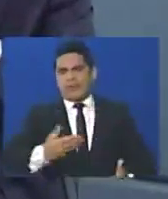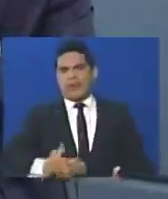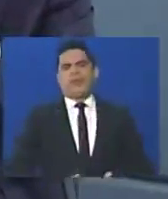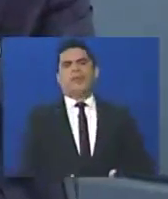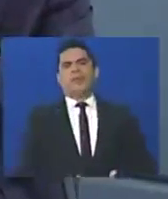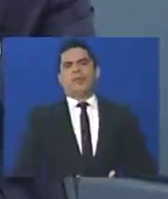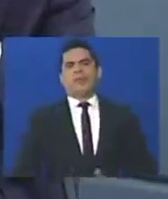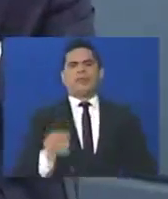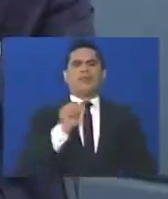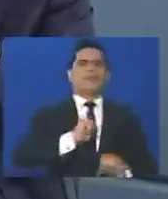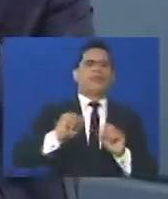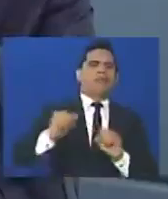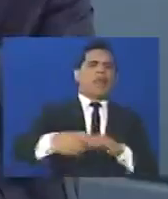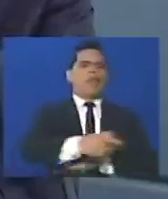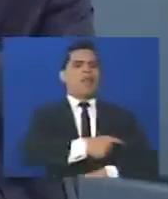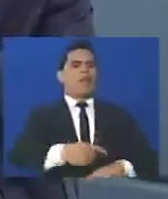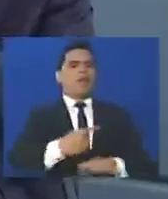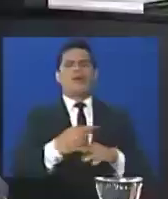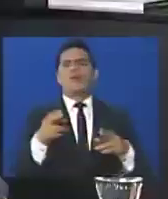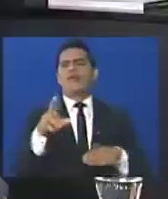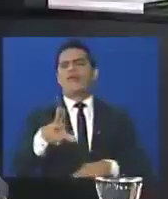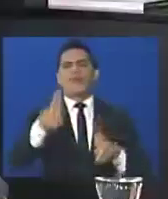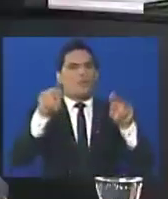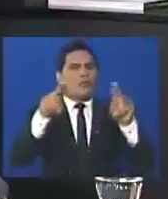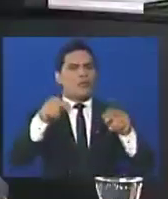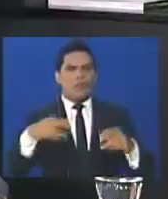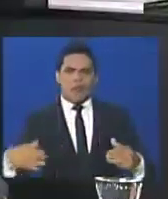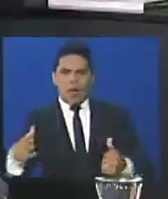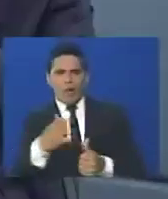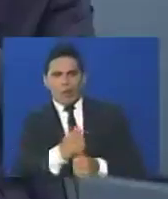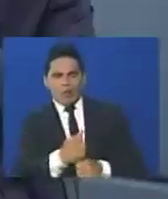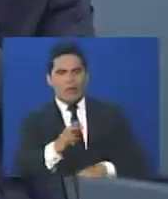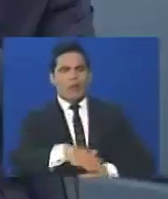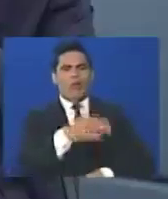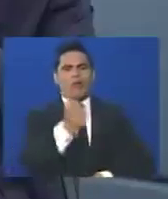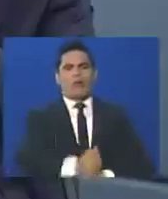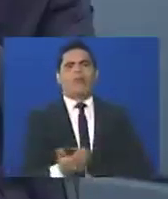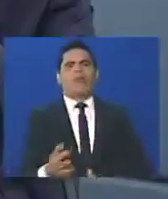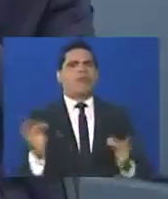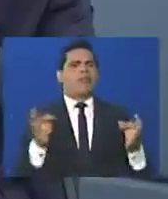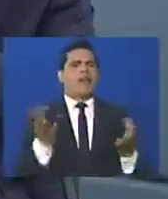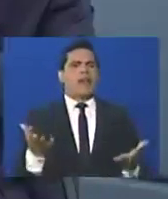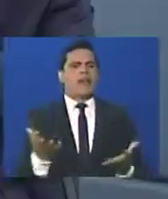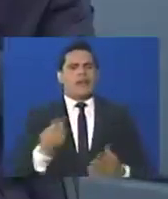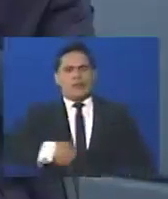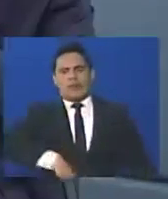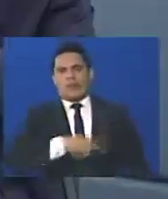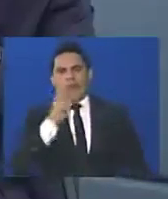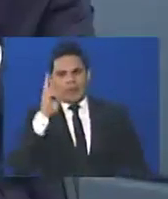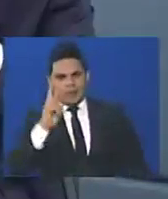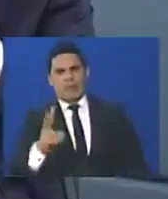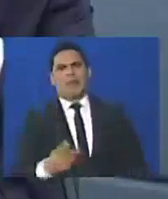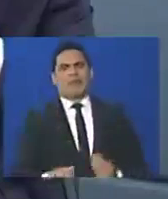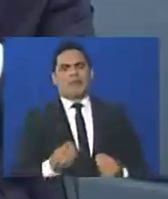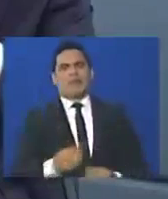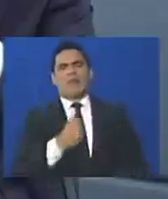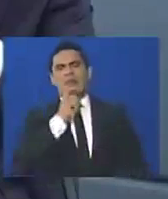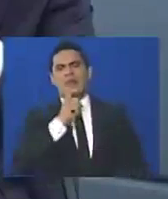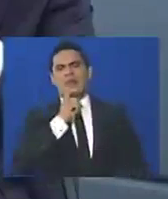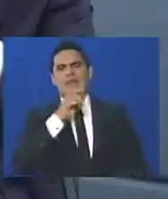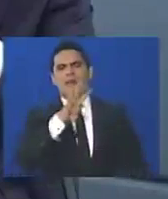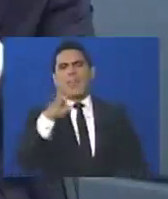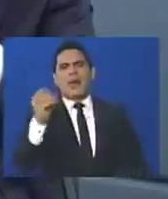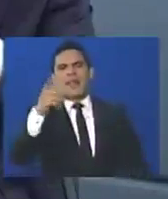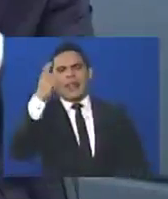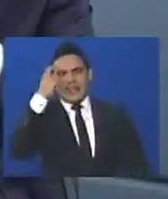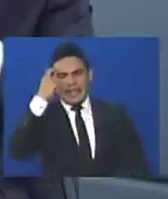juego es evadir, si el juego nunca es encontrar un culpable, pero aquí hemos tenido una cosa muy grave. En tan solo 40